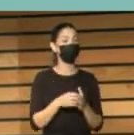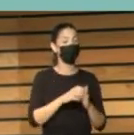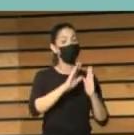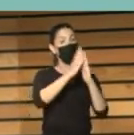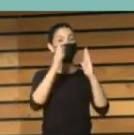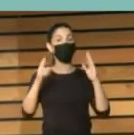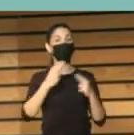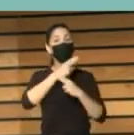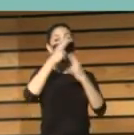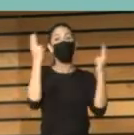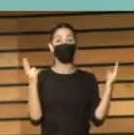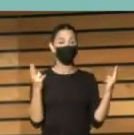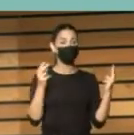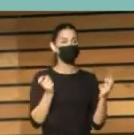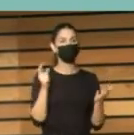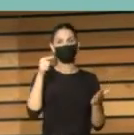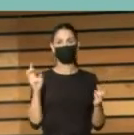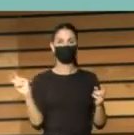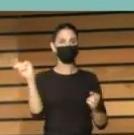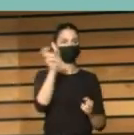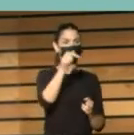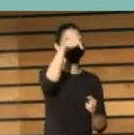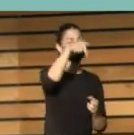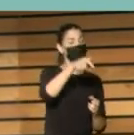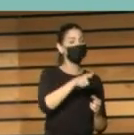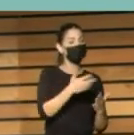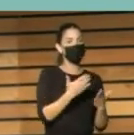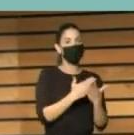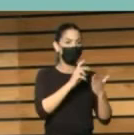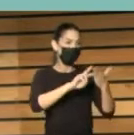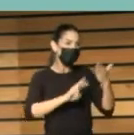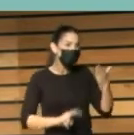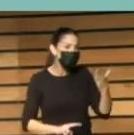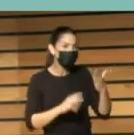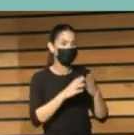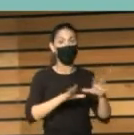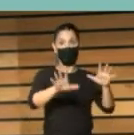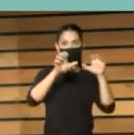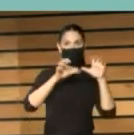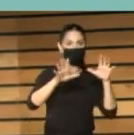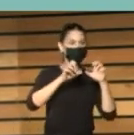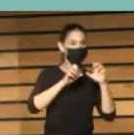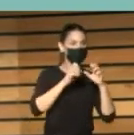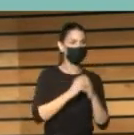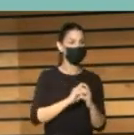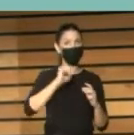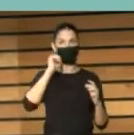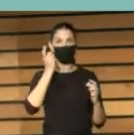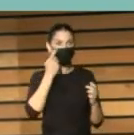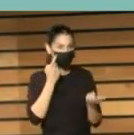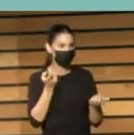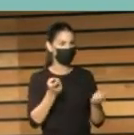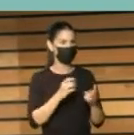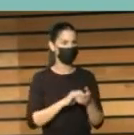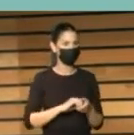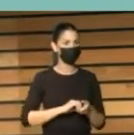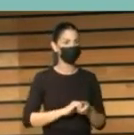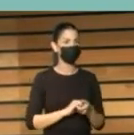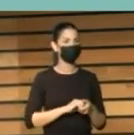espacios únicos para la lectura, el aprendizaje y el descubrimiento, como señalábamos hace poco en la celebración del Día de las Bibliotecas.